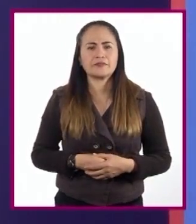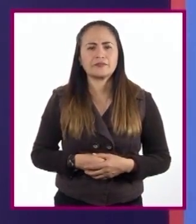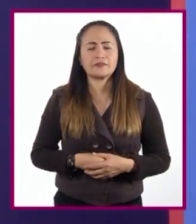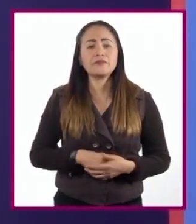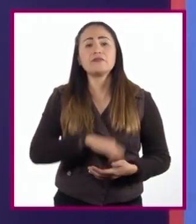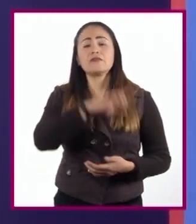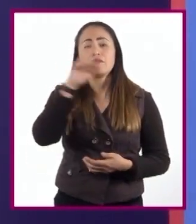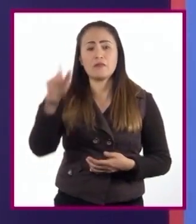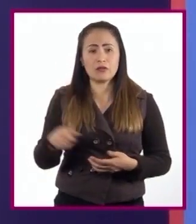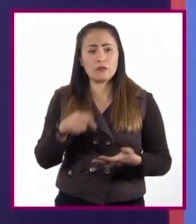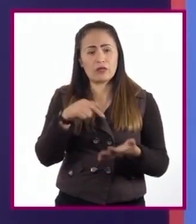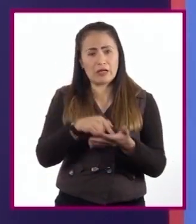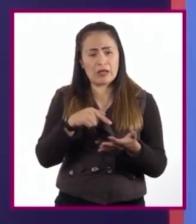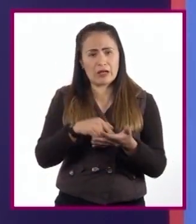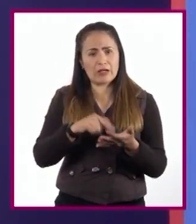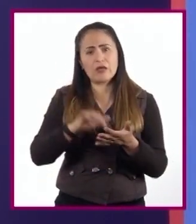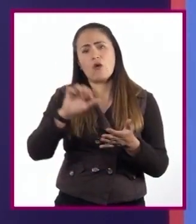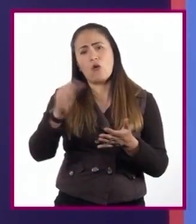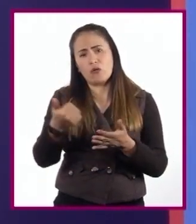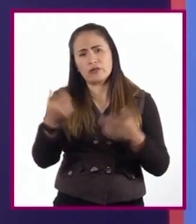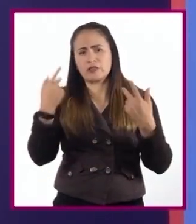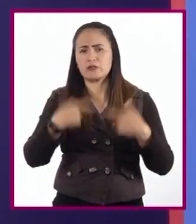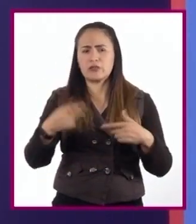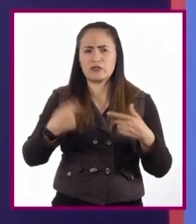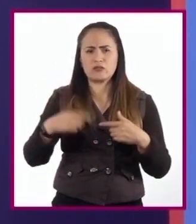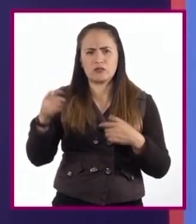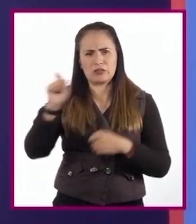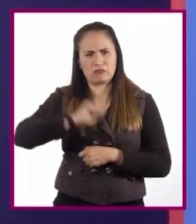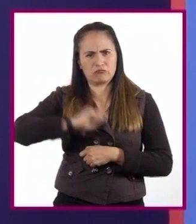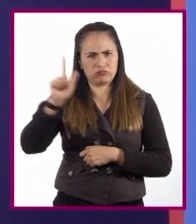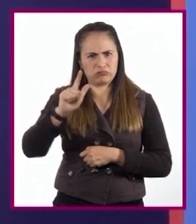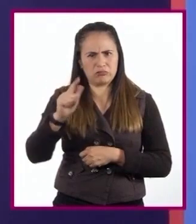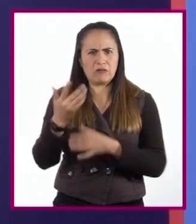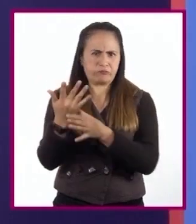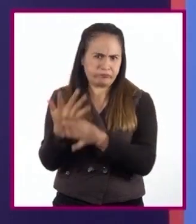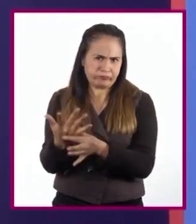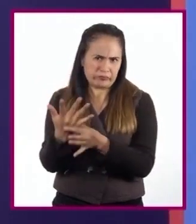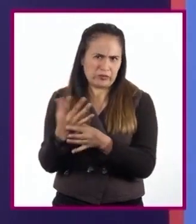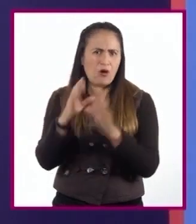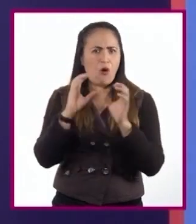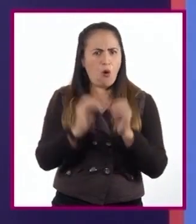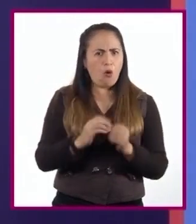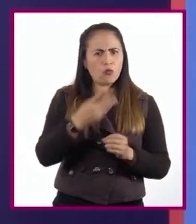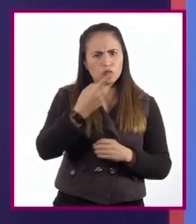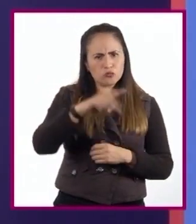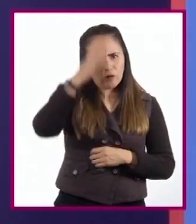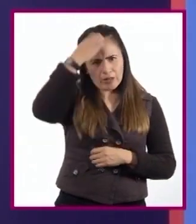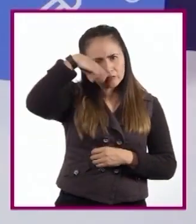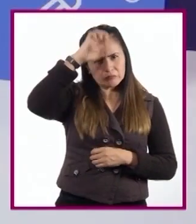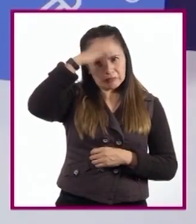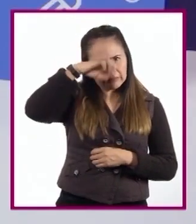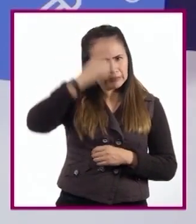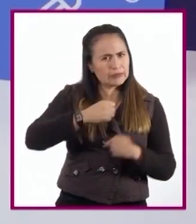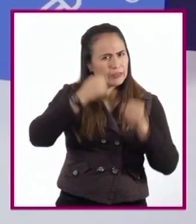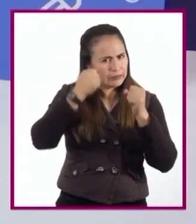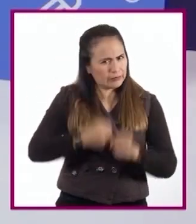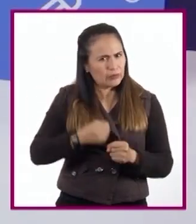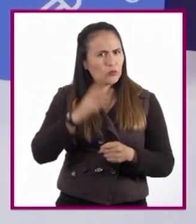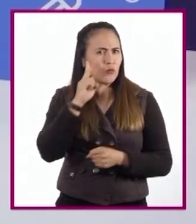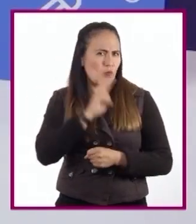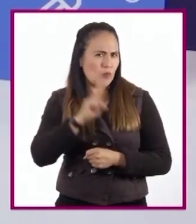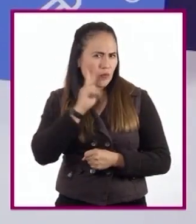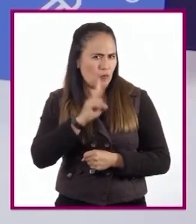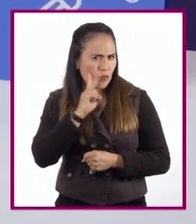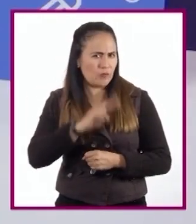susténtenlas con citas textuales de autores reconocidos o que su experiencia las avale. Gracias por